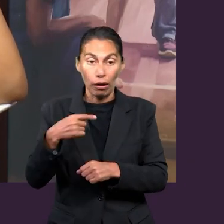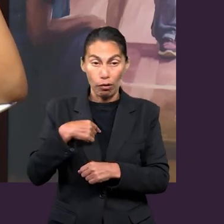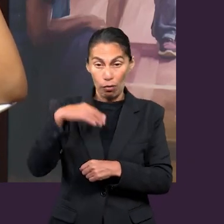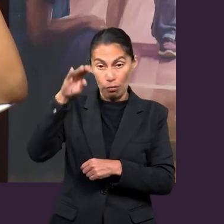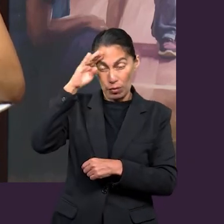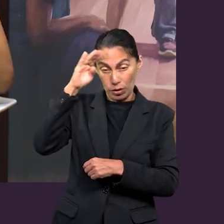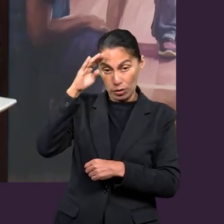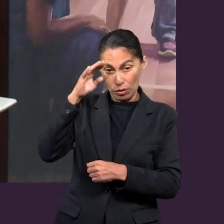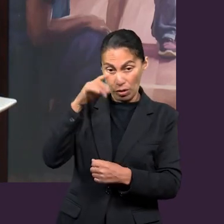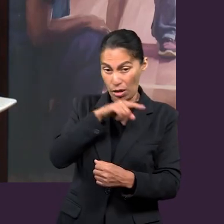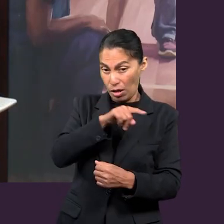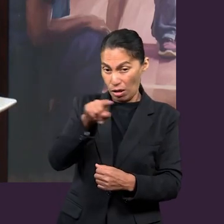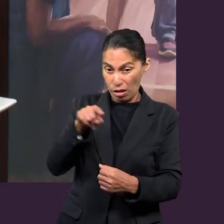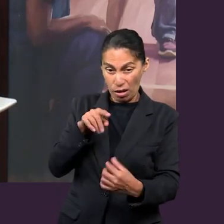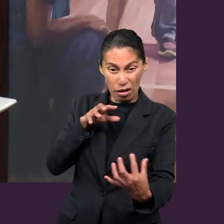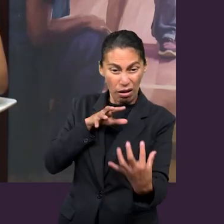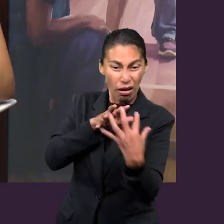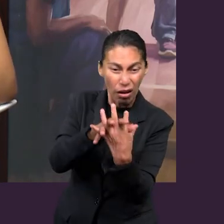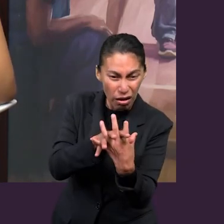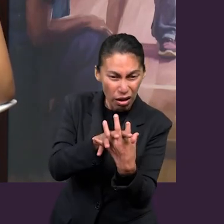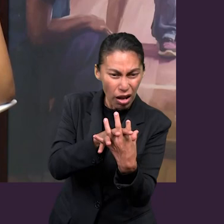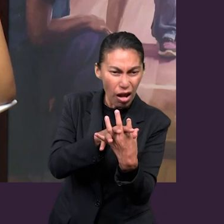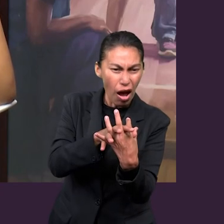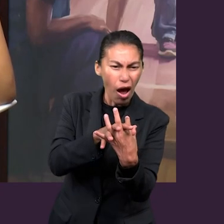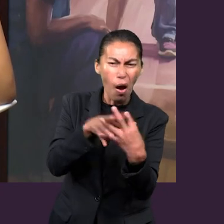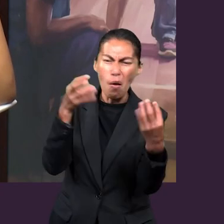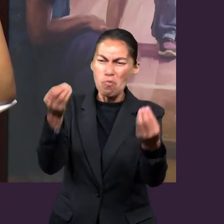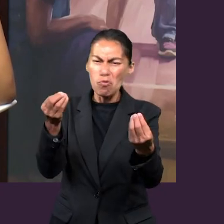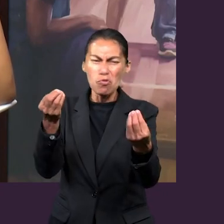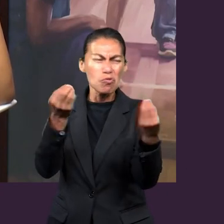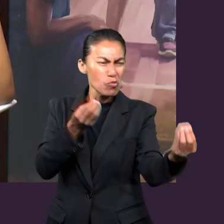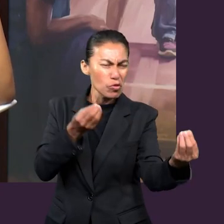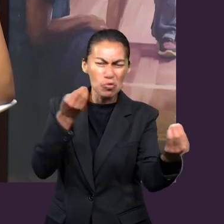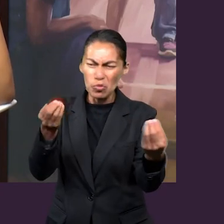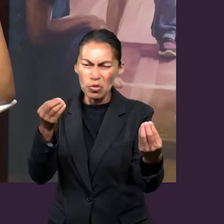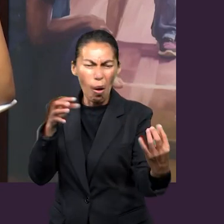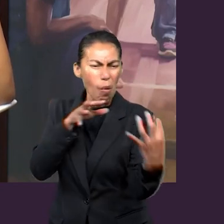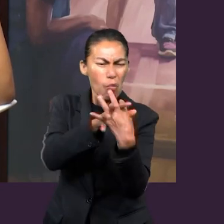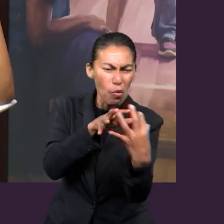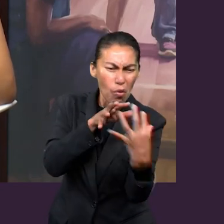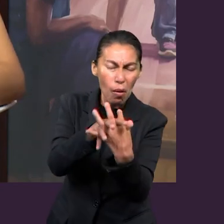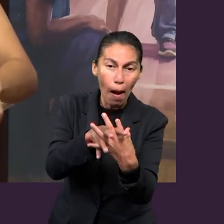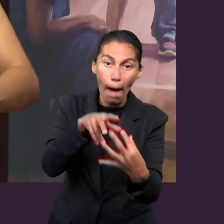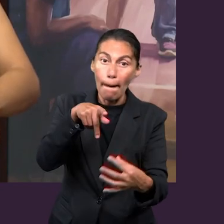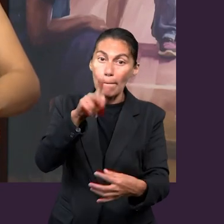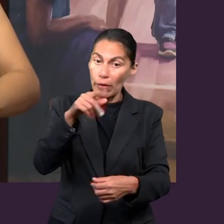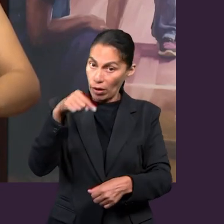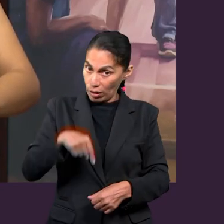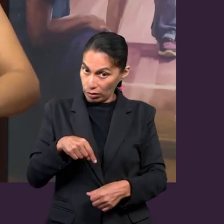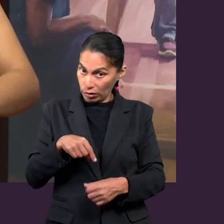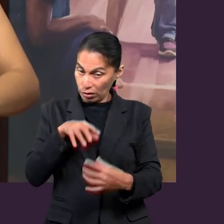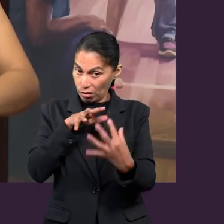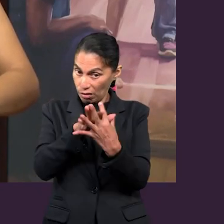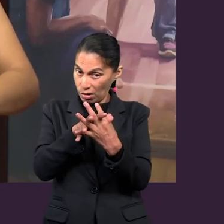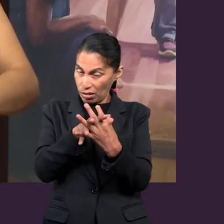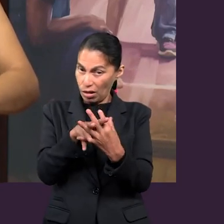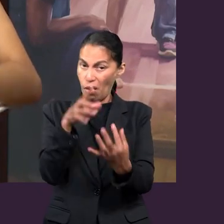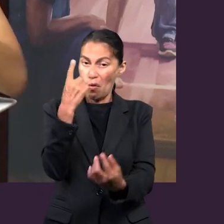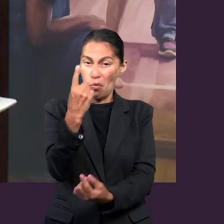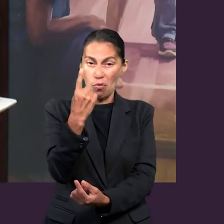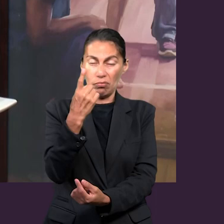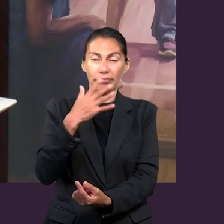muchos contra muchos. Ya. Y en esta nadie está luchando contigo físicamente. Ya.